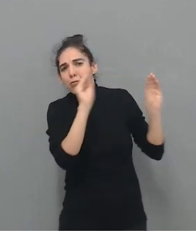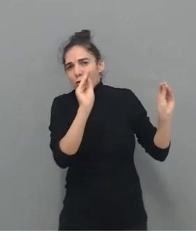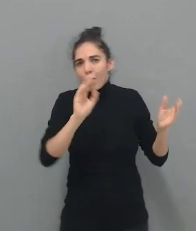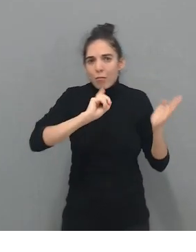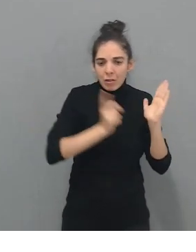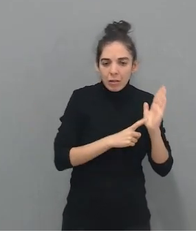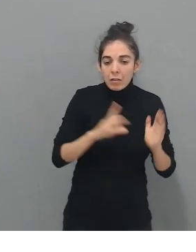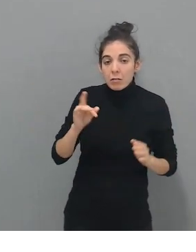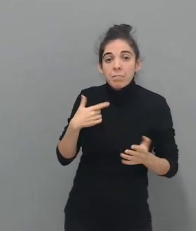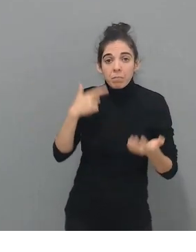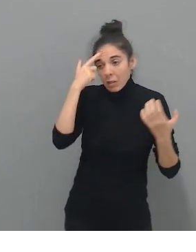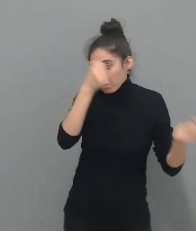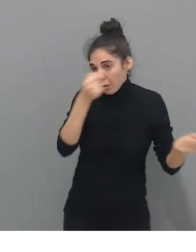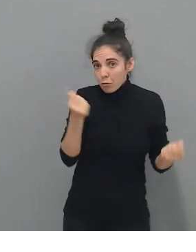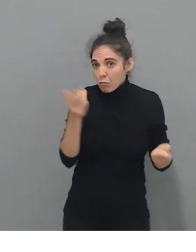alguien dice,